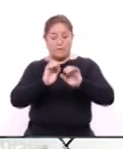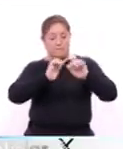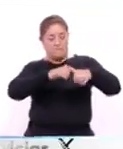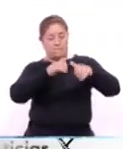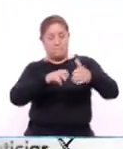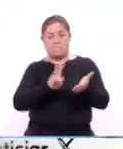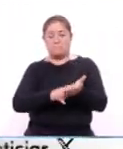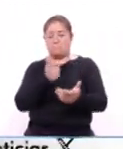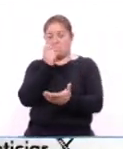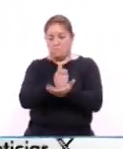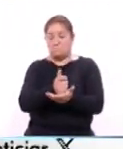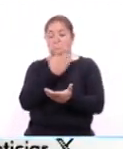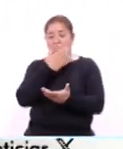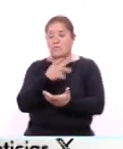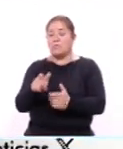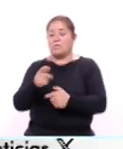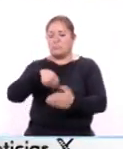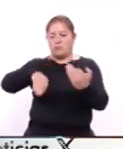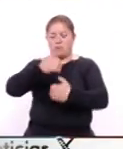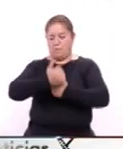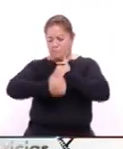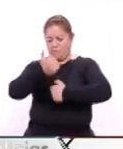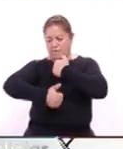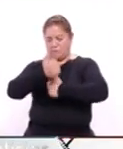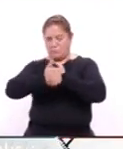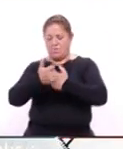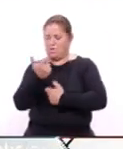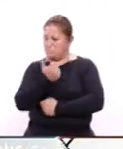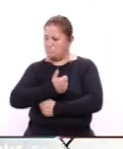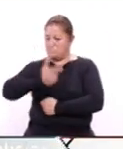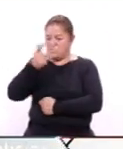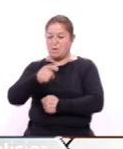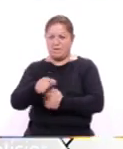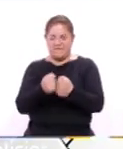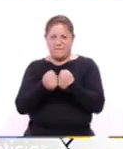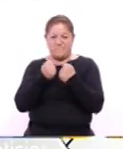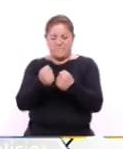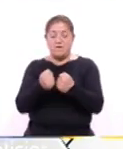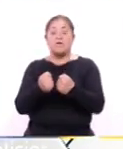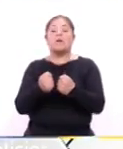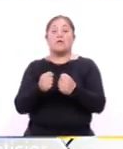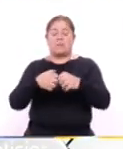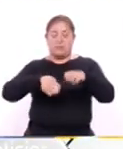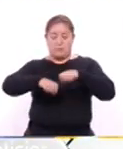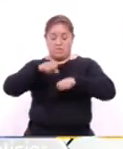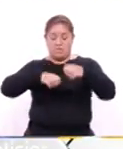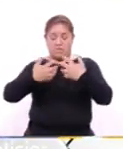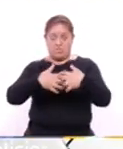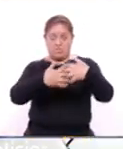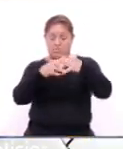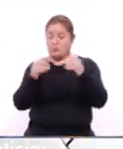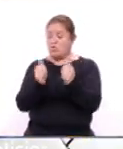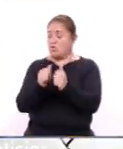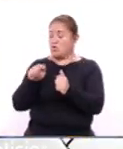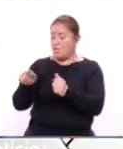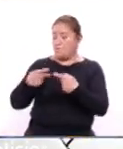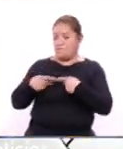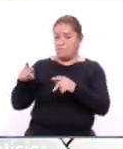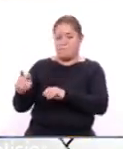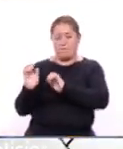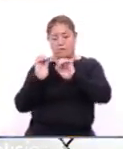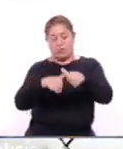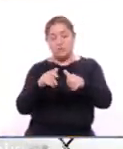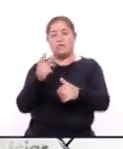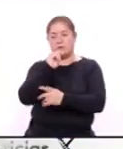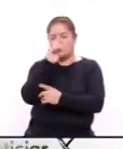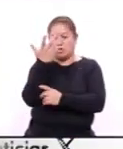agregado, la productividad, competitividad y consolidación de esta industria a través del fortalecimiento de recursos humanos, tecnológicos y productivos